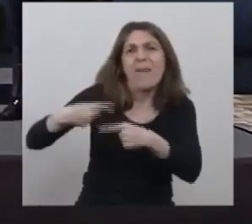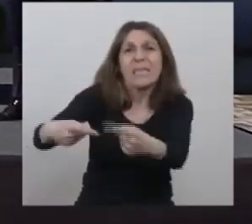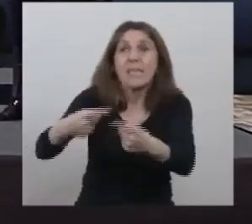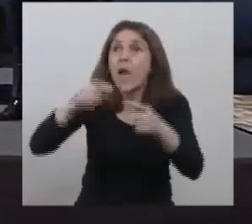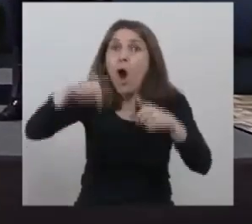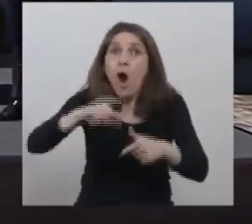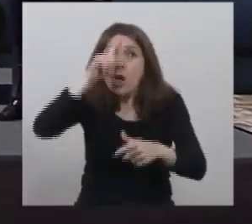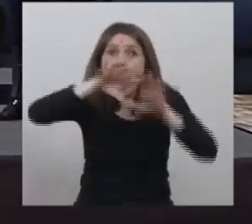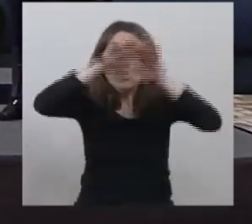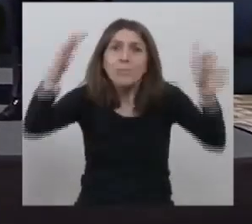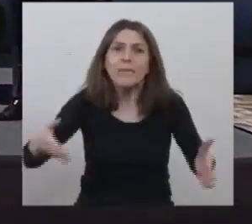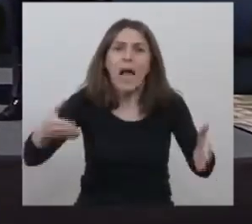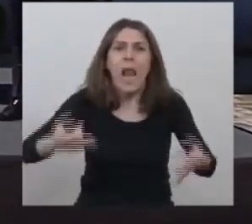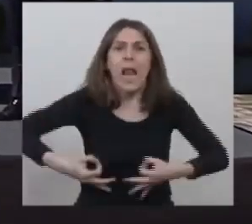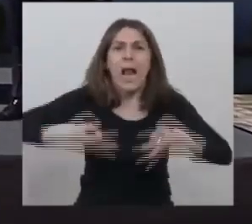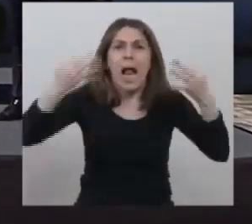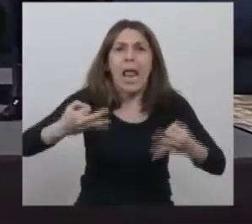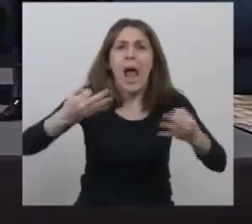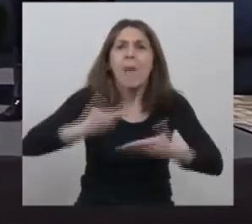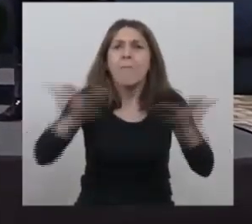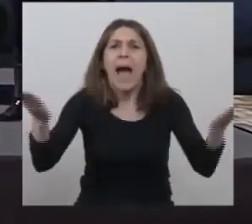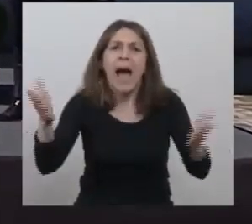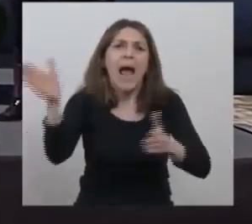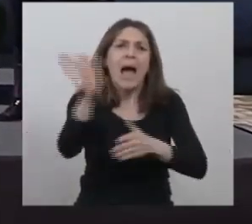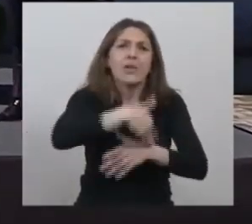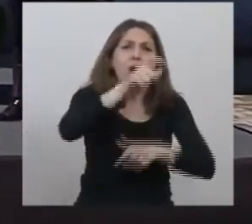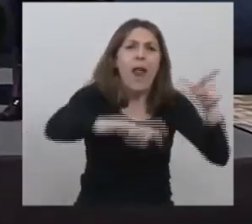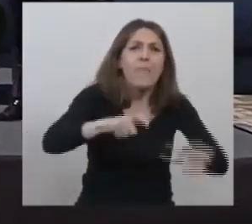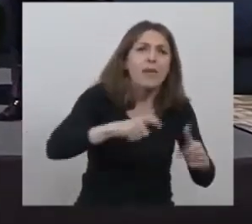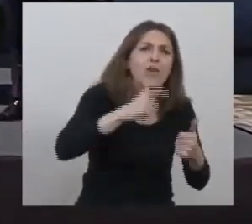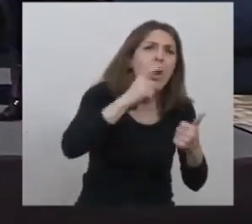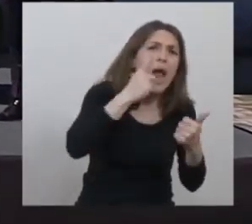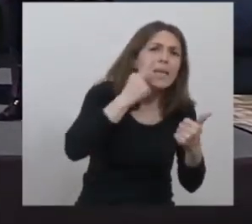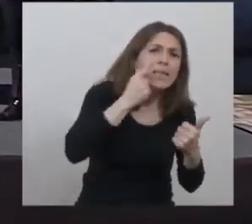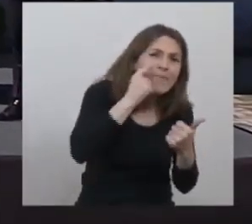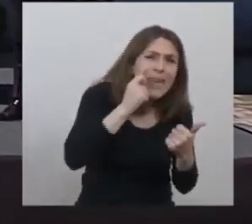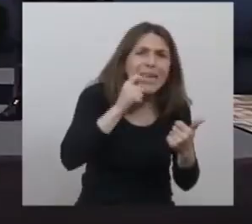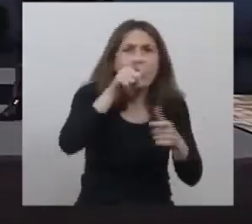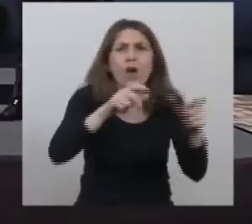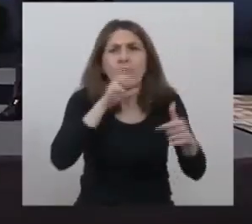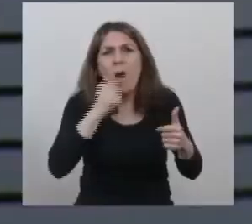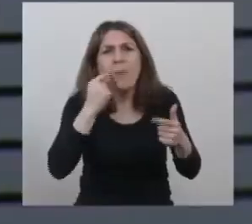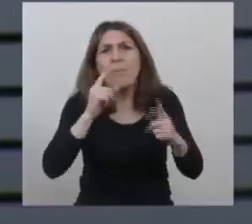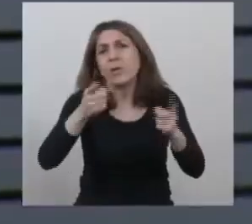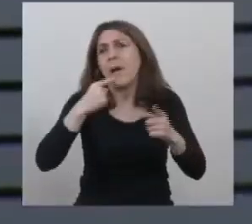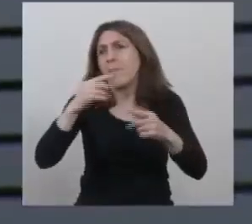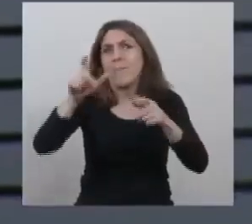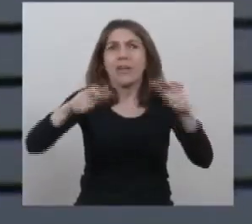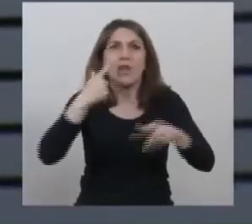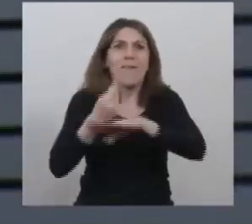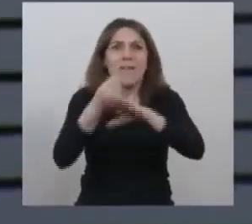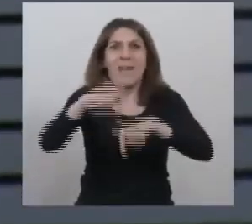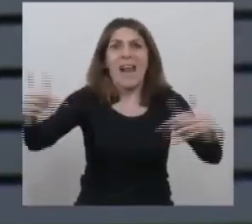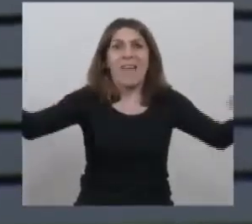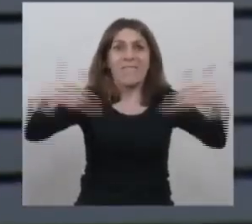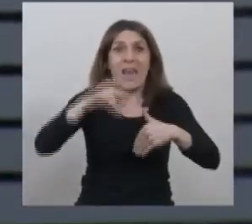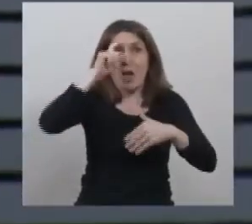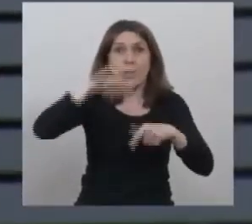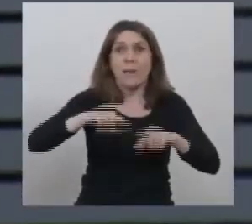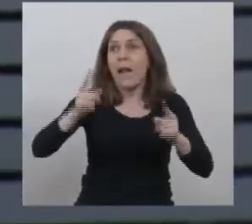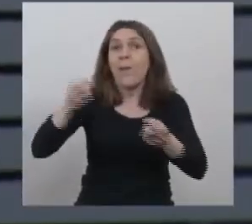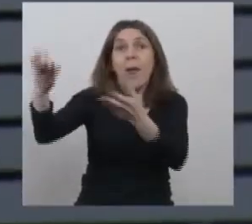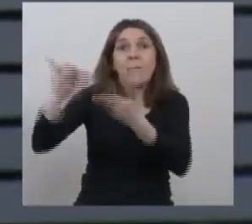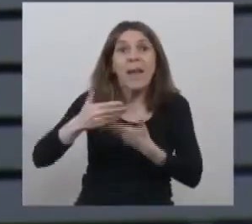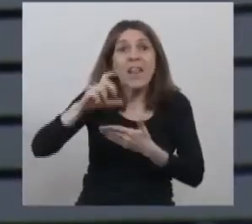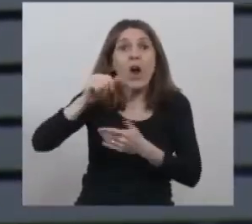calidad para todas las abuelas y abuelos y todos los vecinos que se van a atender. Bienvenido Santiago Cafiero al Partido de Escobar